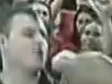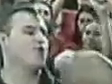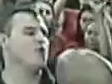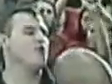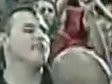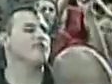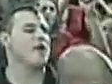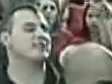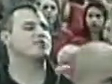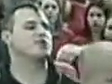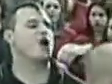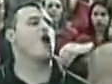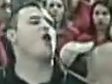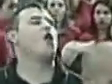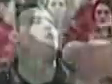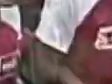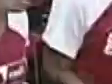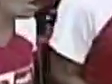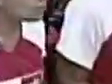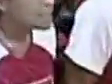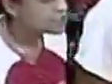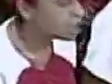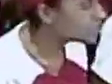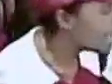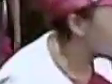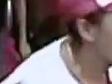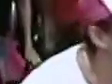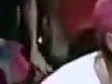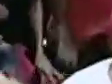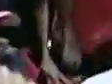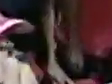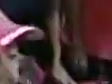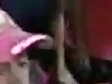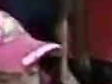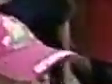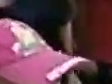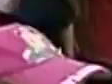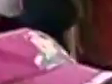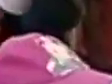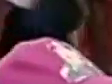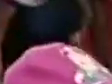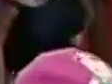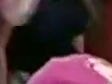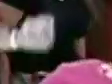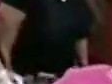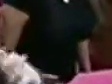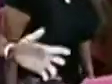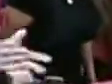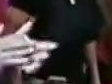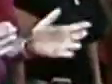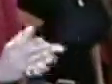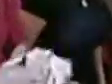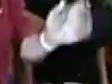triunfo es unión socialismo la liberación